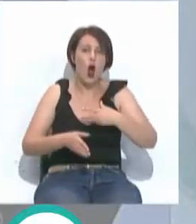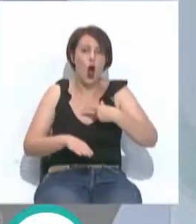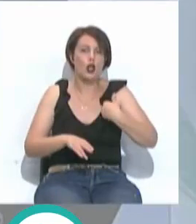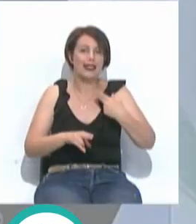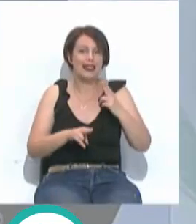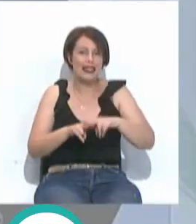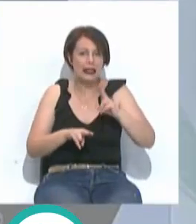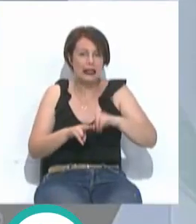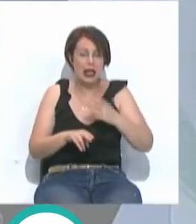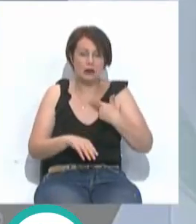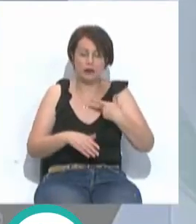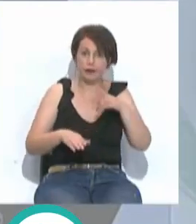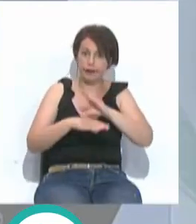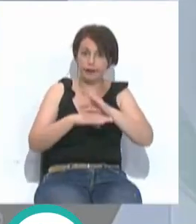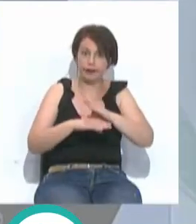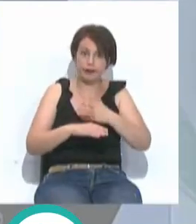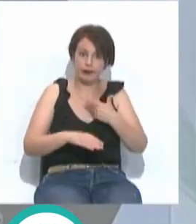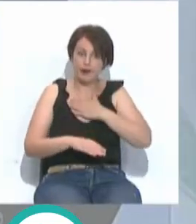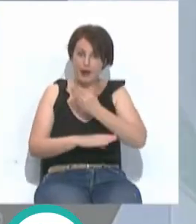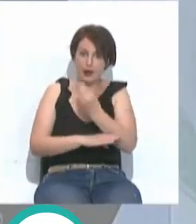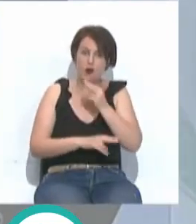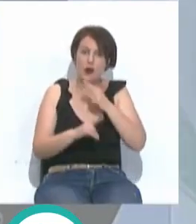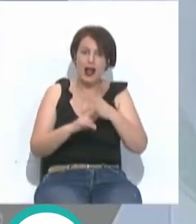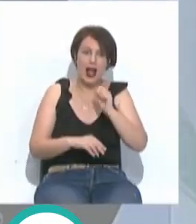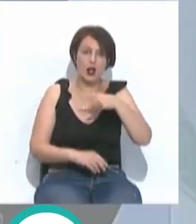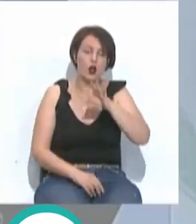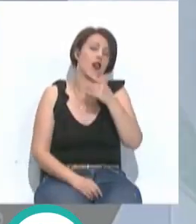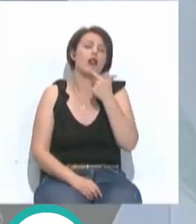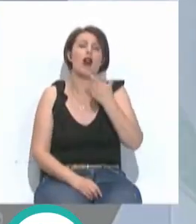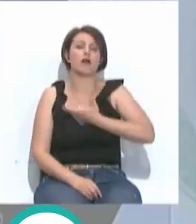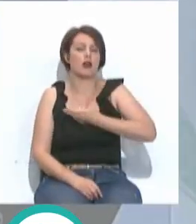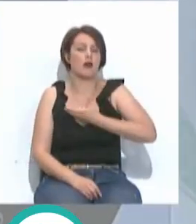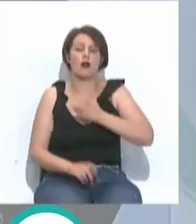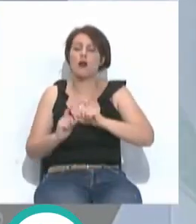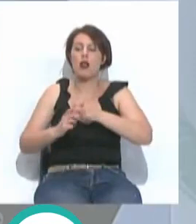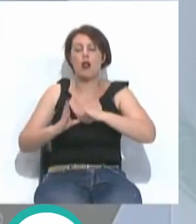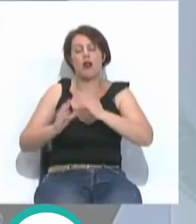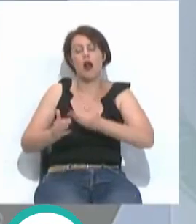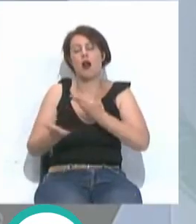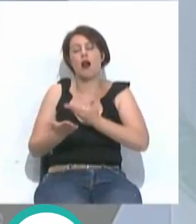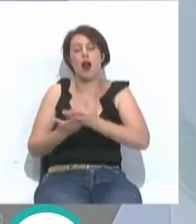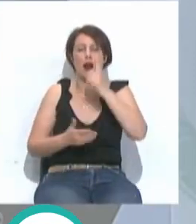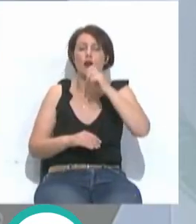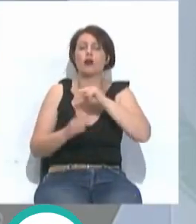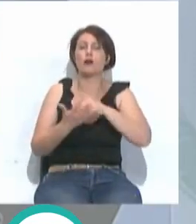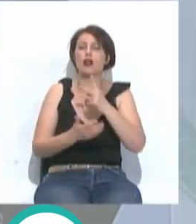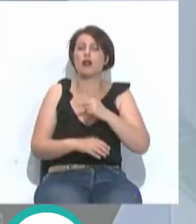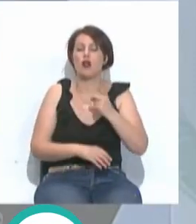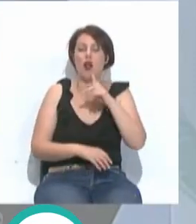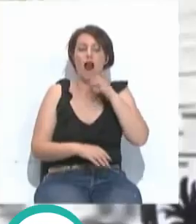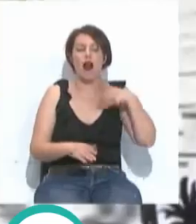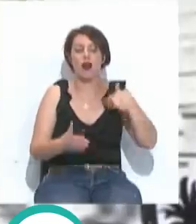El concejal de Patrimonio, Francisco Cano, ha señalado que el consistorio lleva pidiendo a la Junta desde 2012 su devolución.